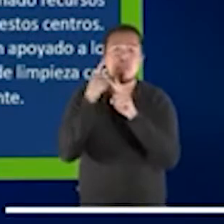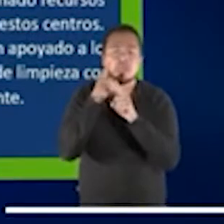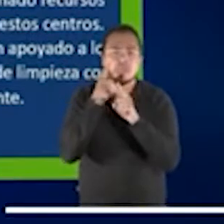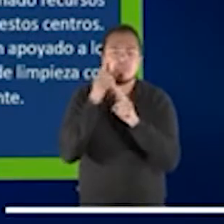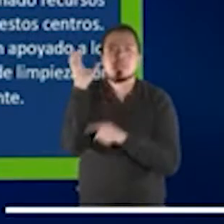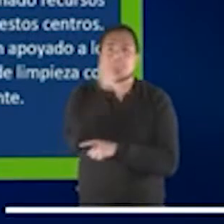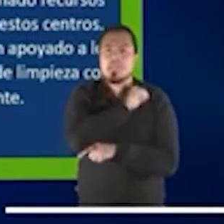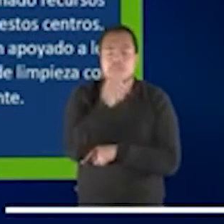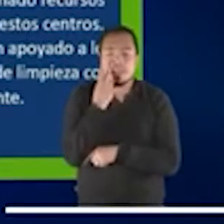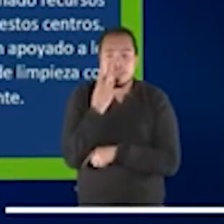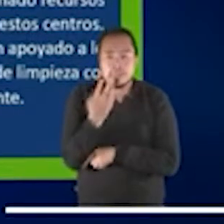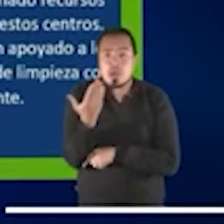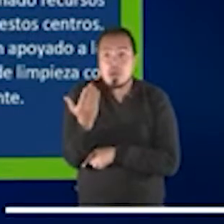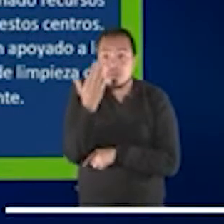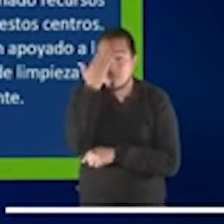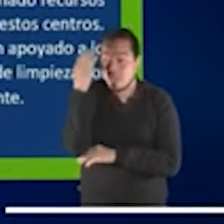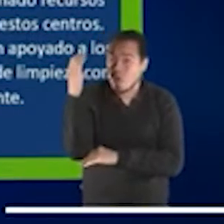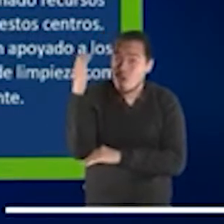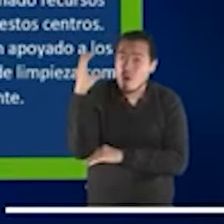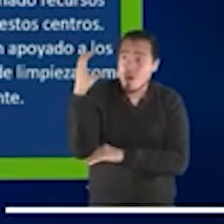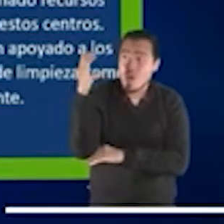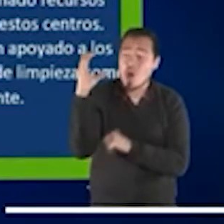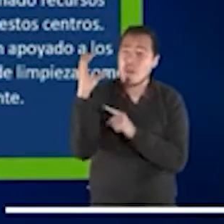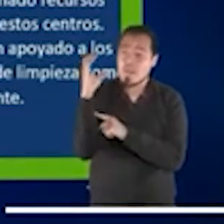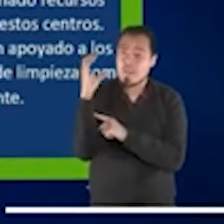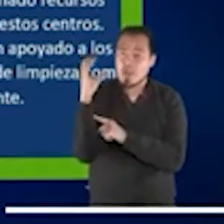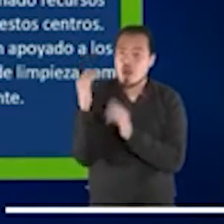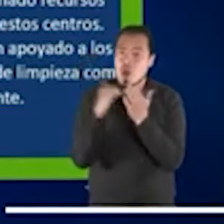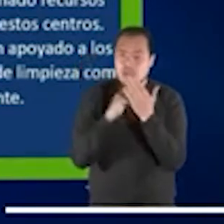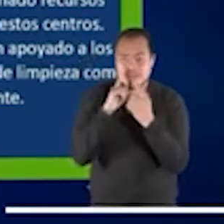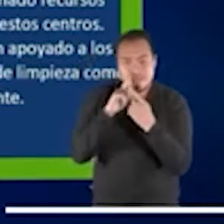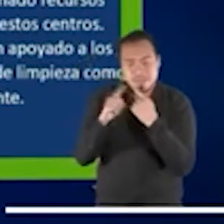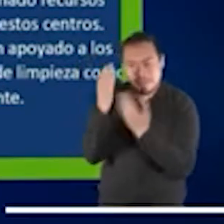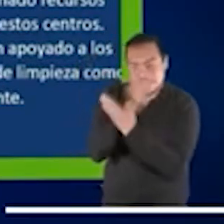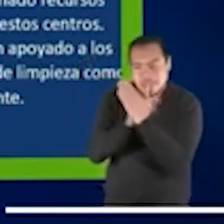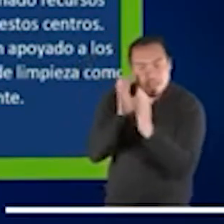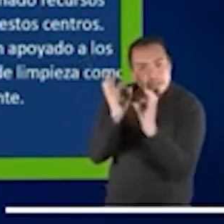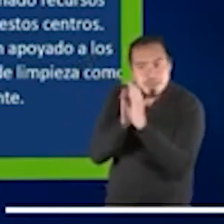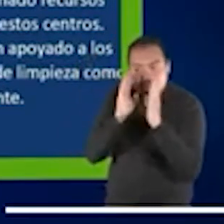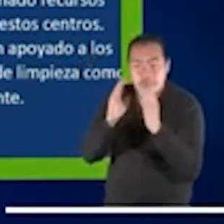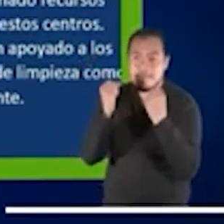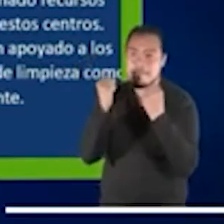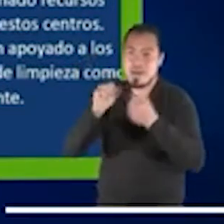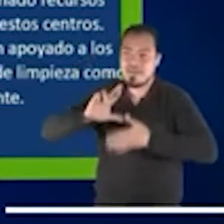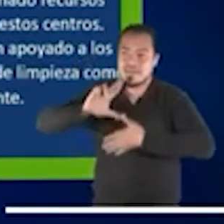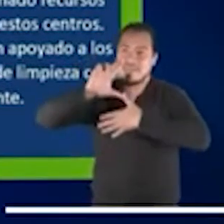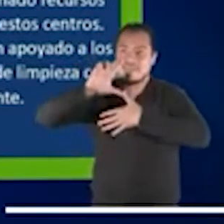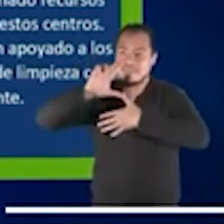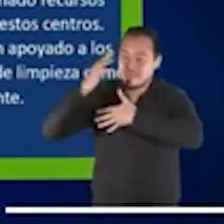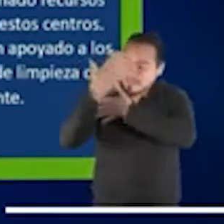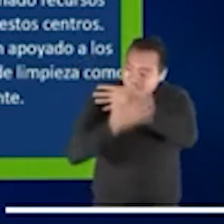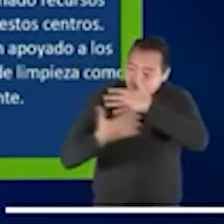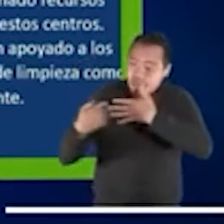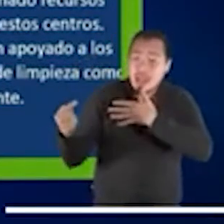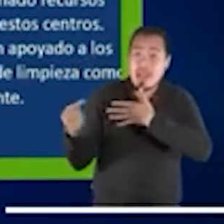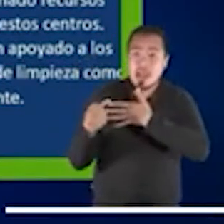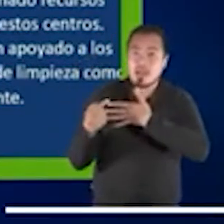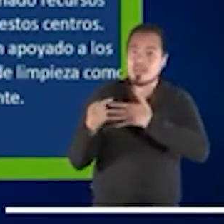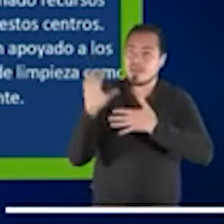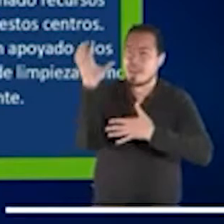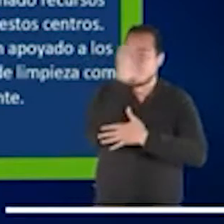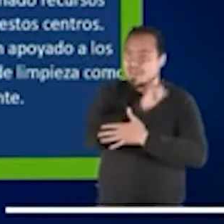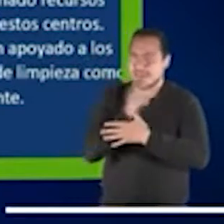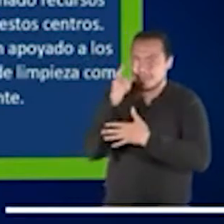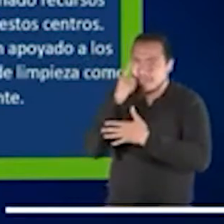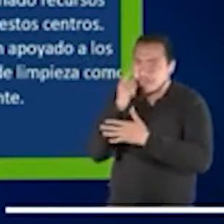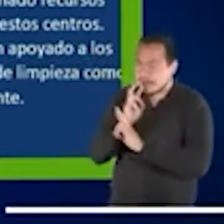conferencia es para Colombia, quería focalizarme sobre América Latina. Hemos visto que las respuestas